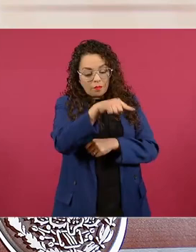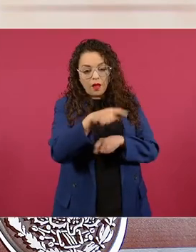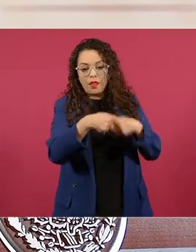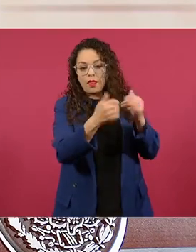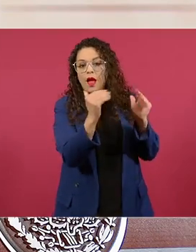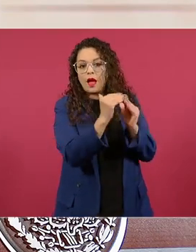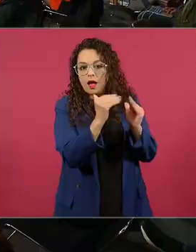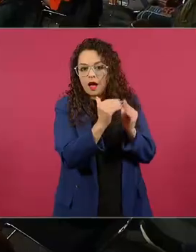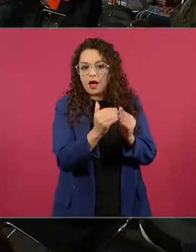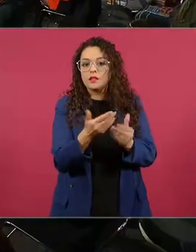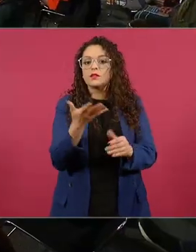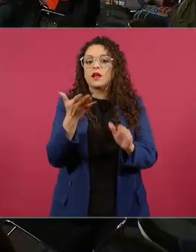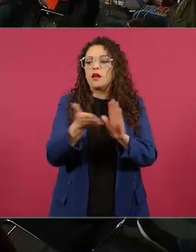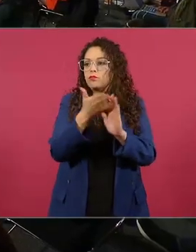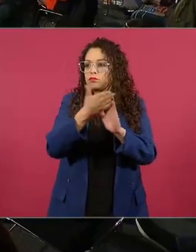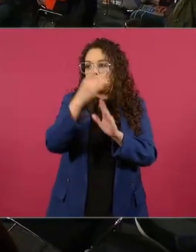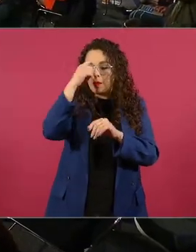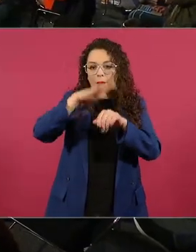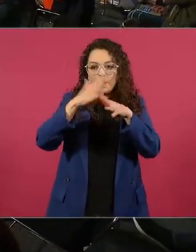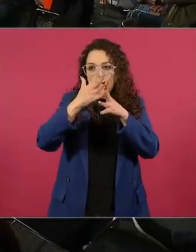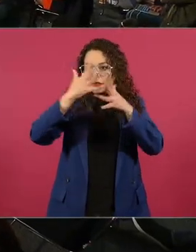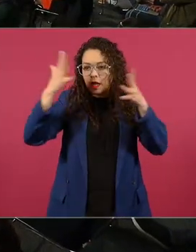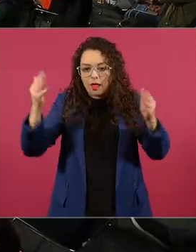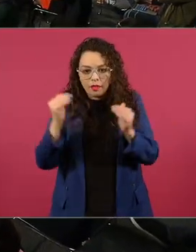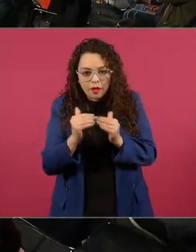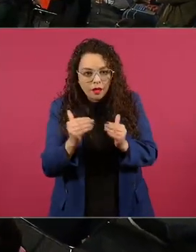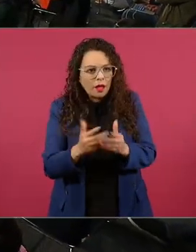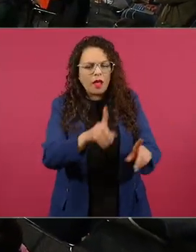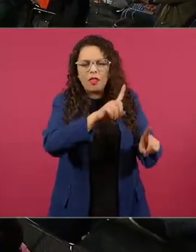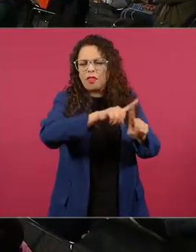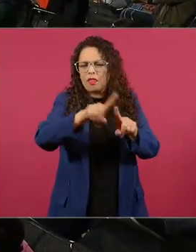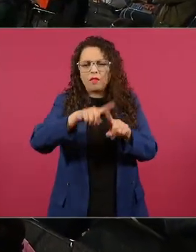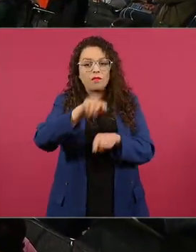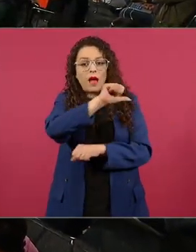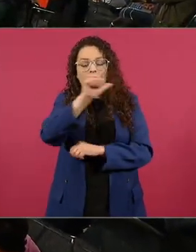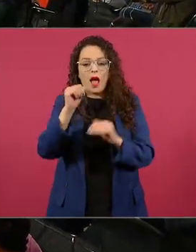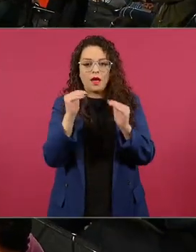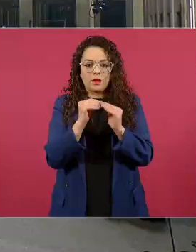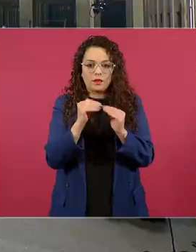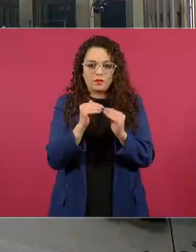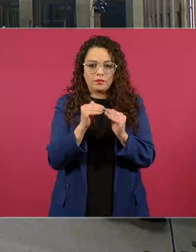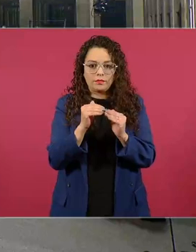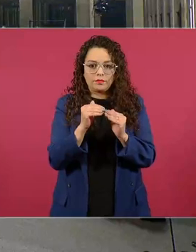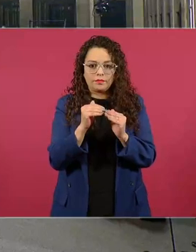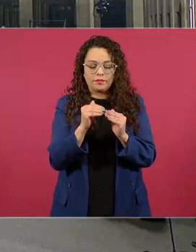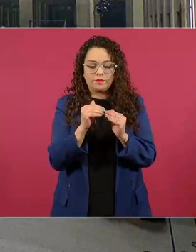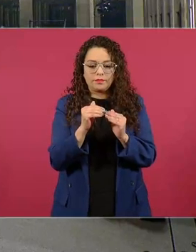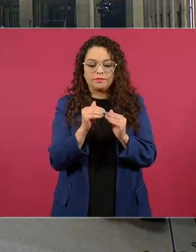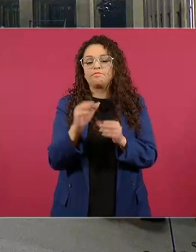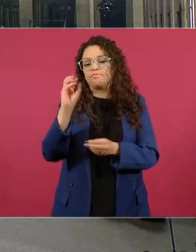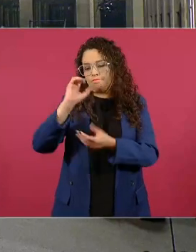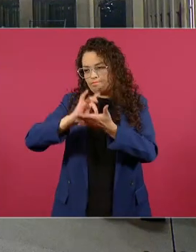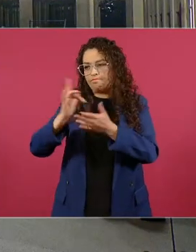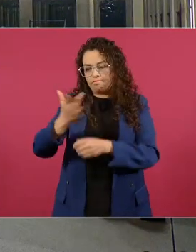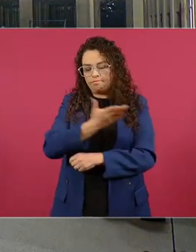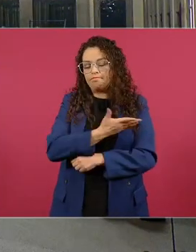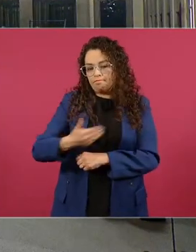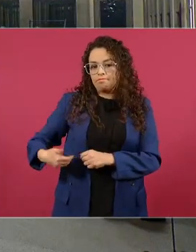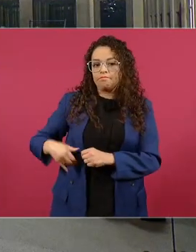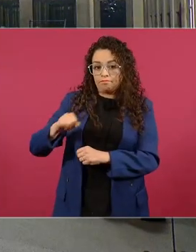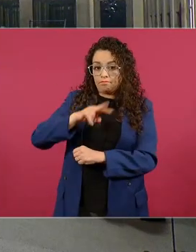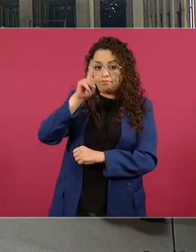realizado Sí, cómo no es un tema muy importante como sabe el presidente el acceso a la vivienda es un derecho humano incluso y es algo fundamental